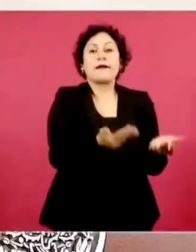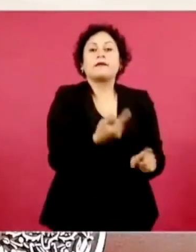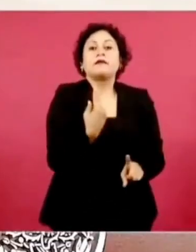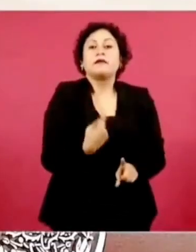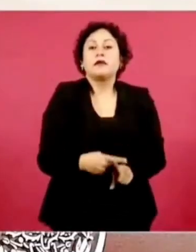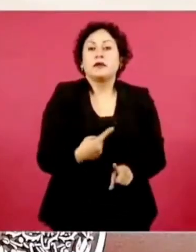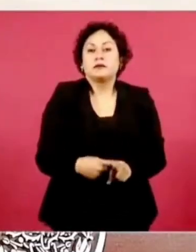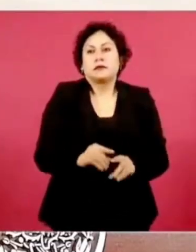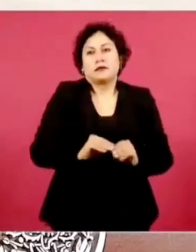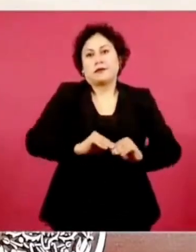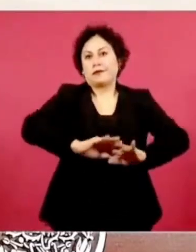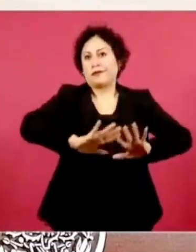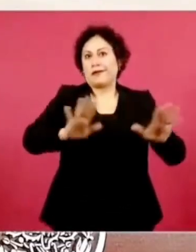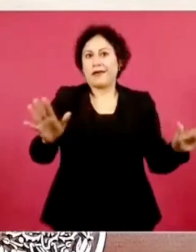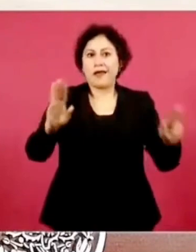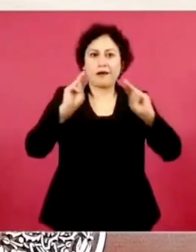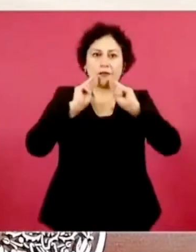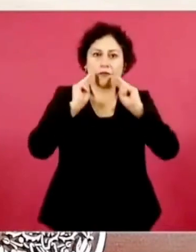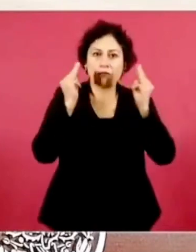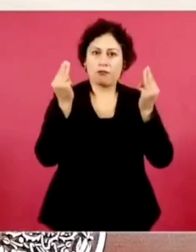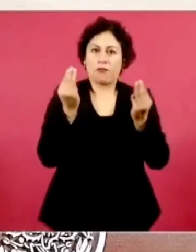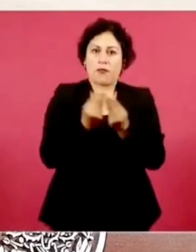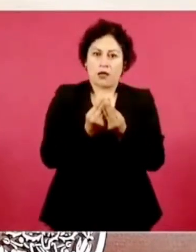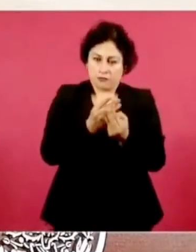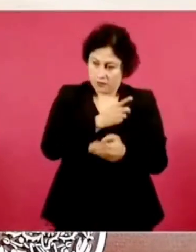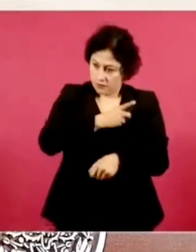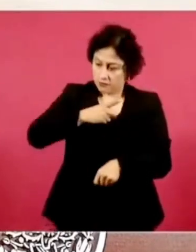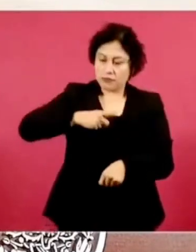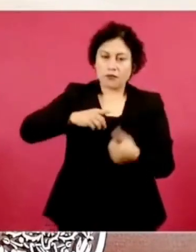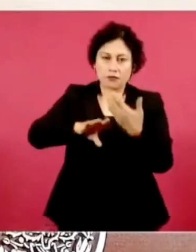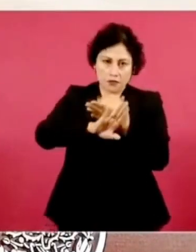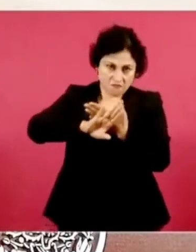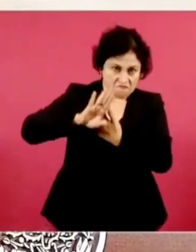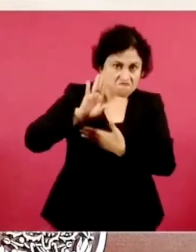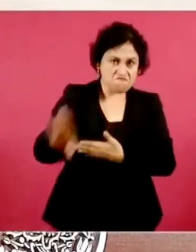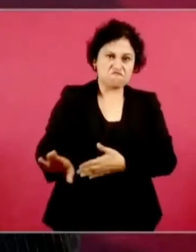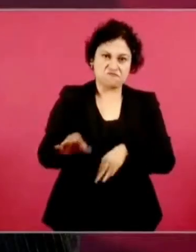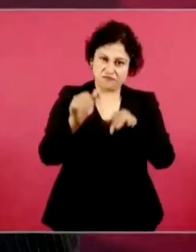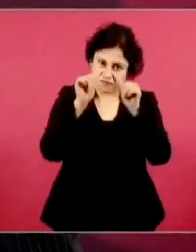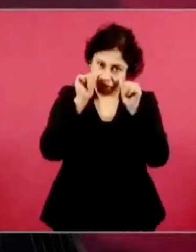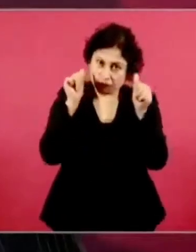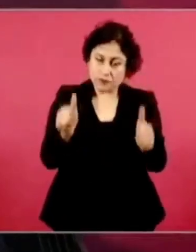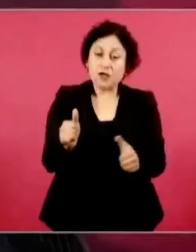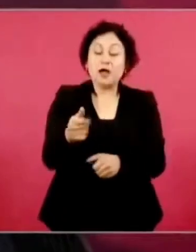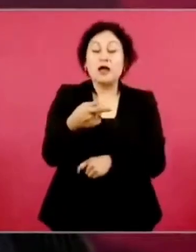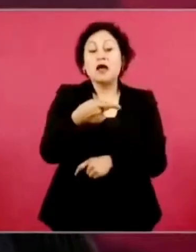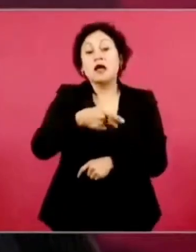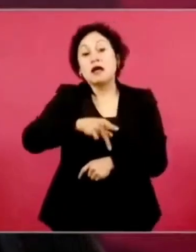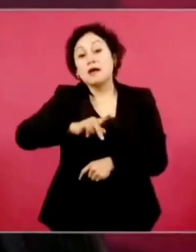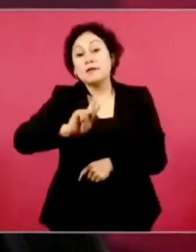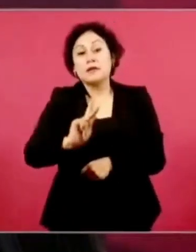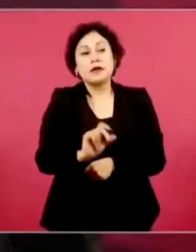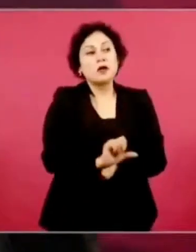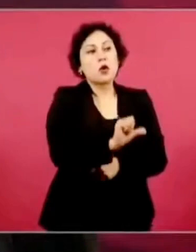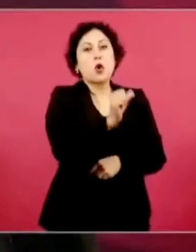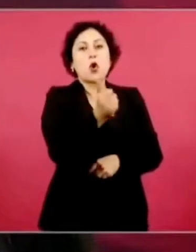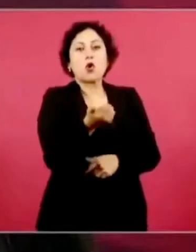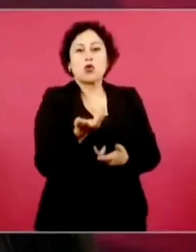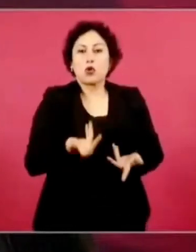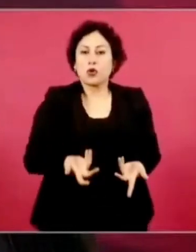Y lo otro, porque si no llega el fentanilo,